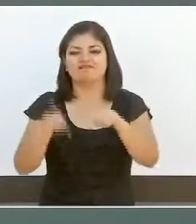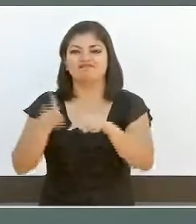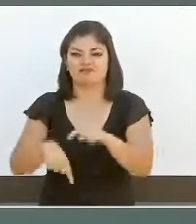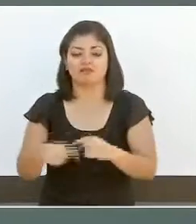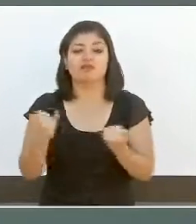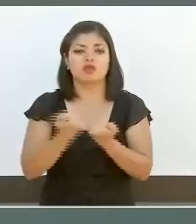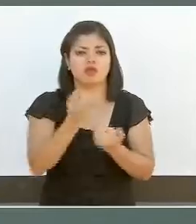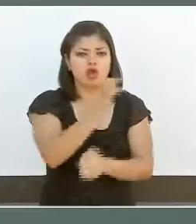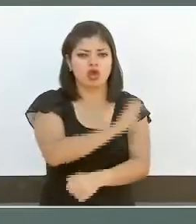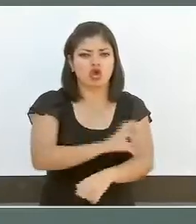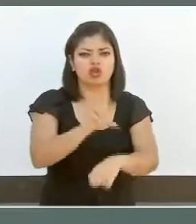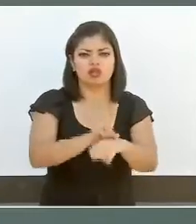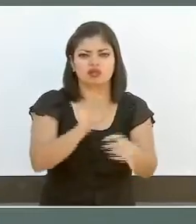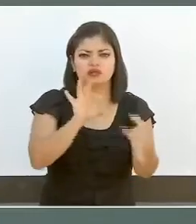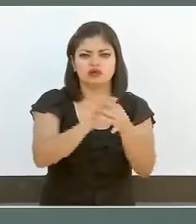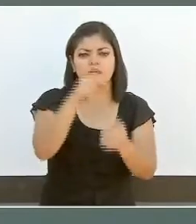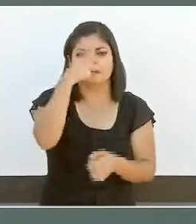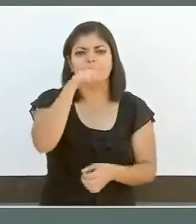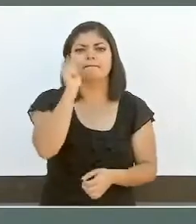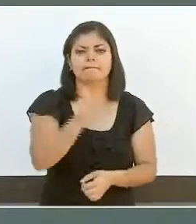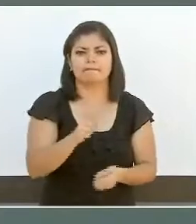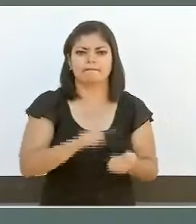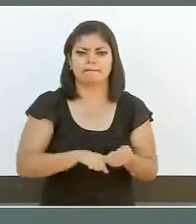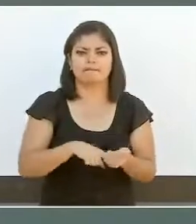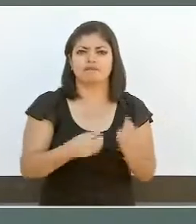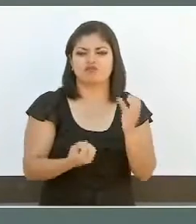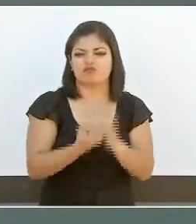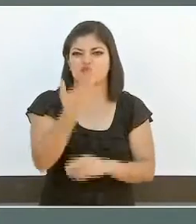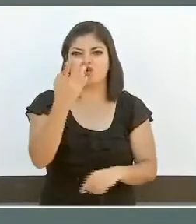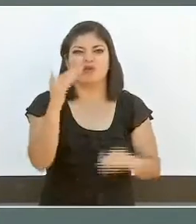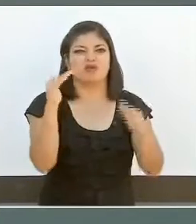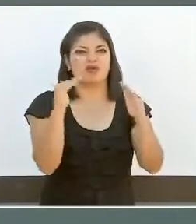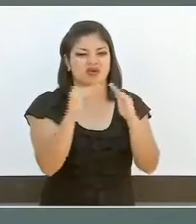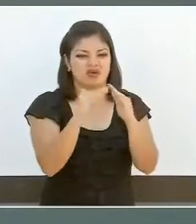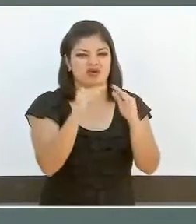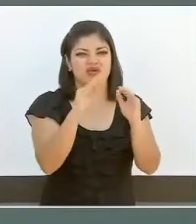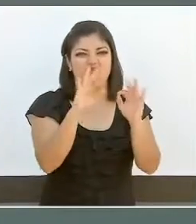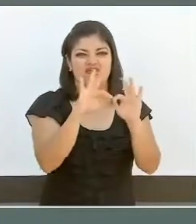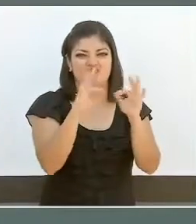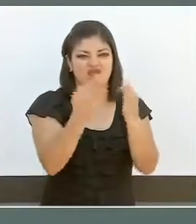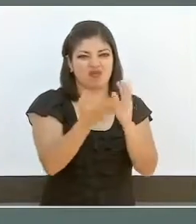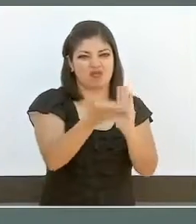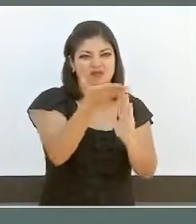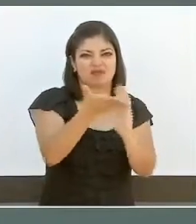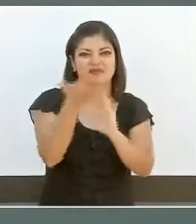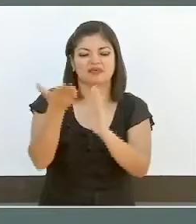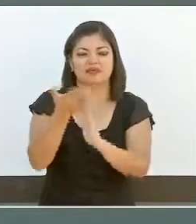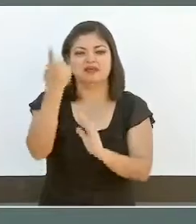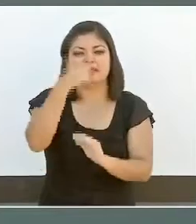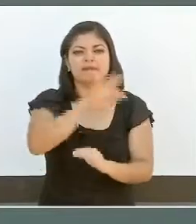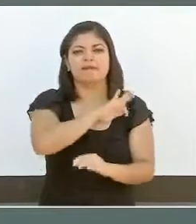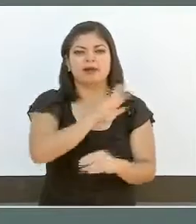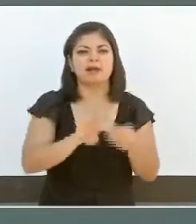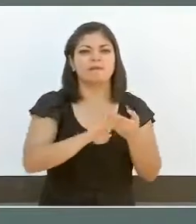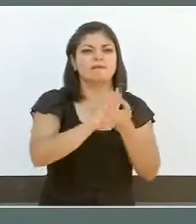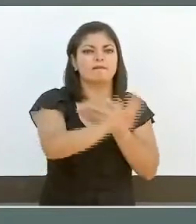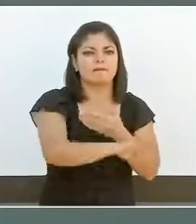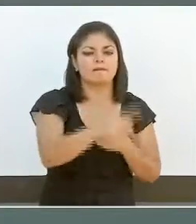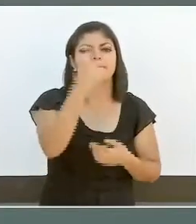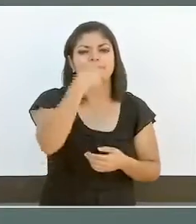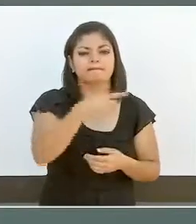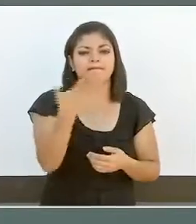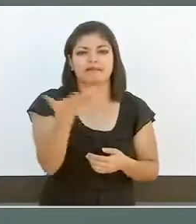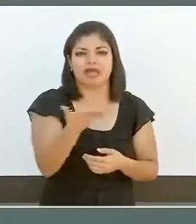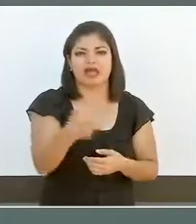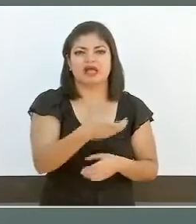coordinación para que los bienes muebles e inmuebles que se le quiten a la delincuencia en extinción de dominio vayan